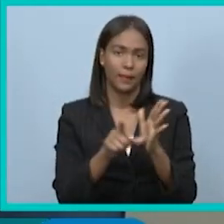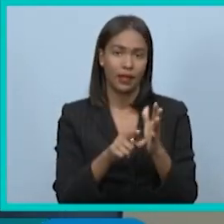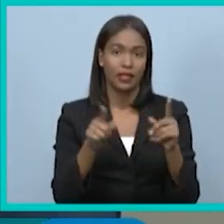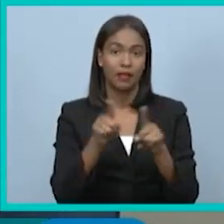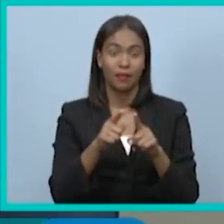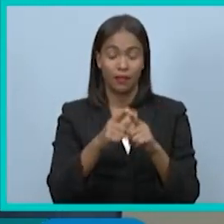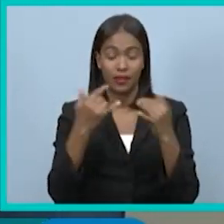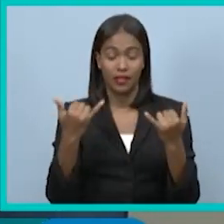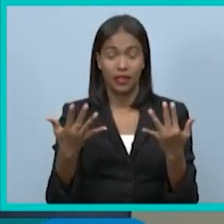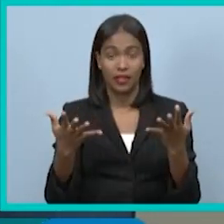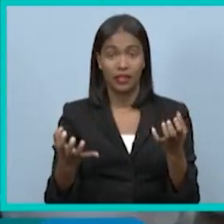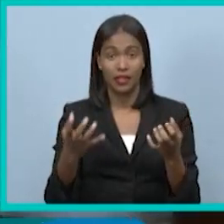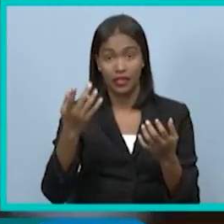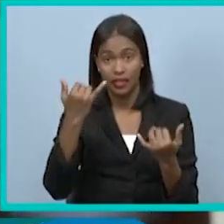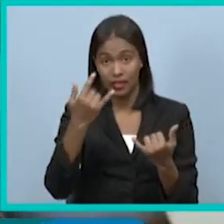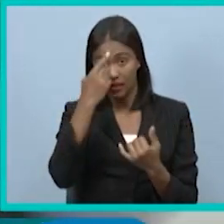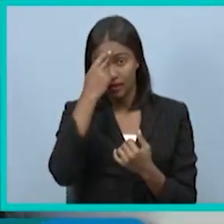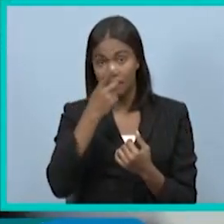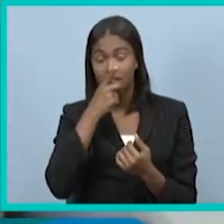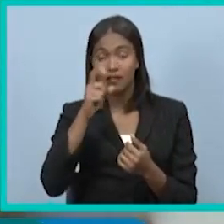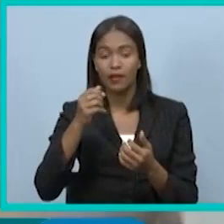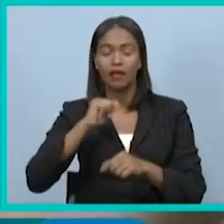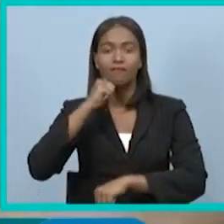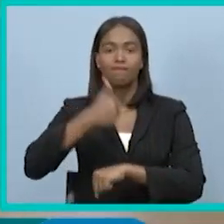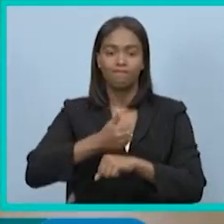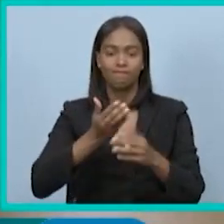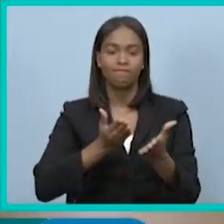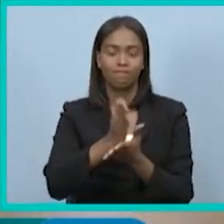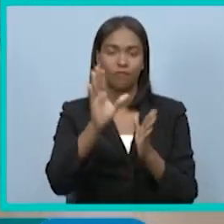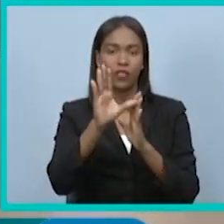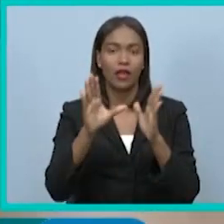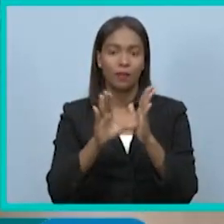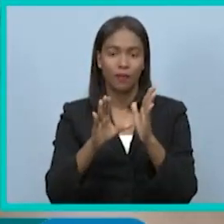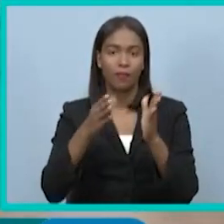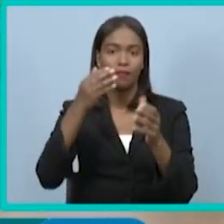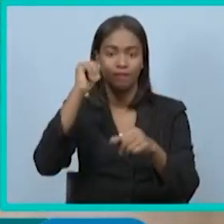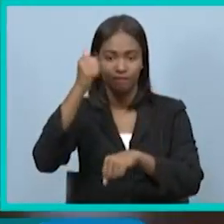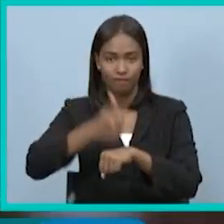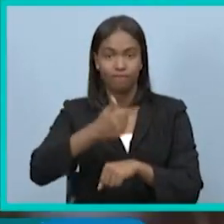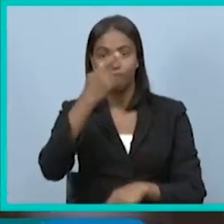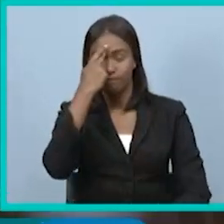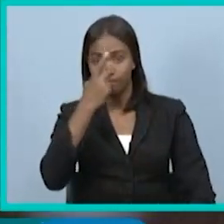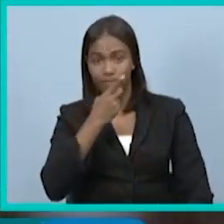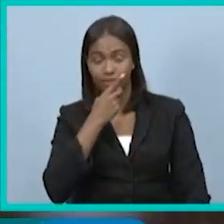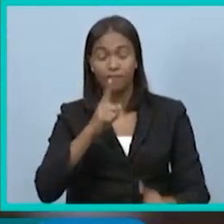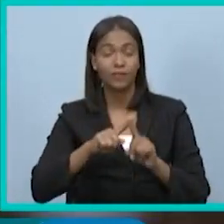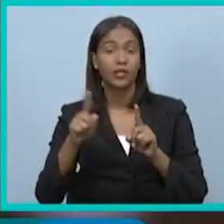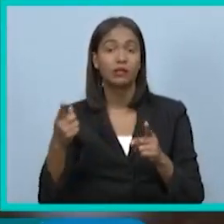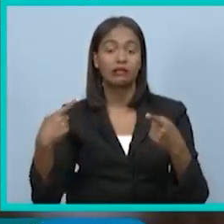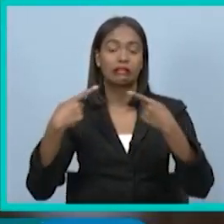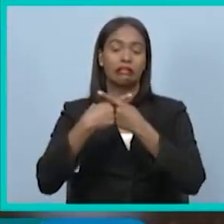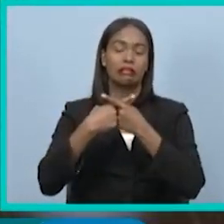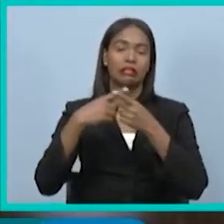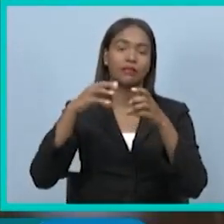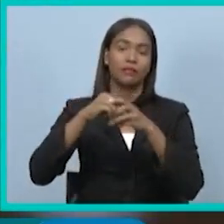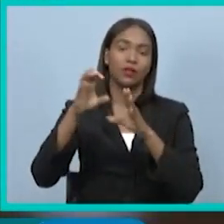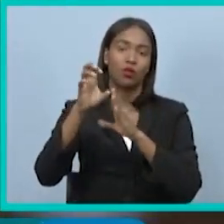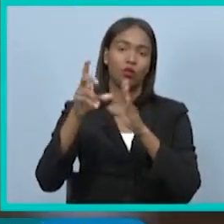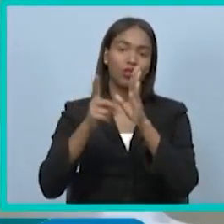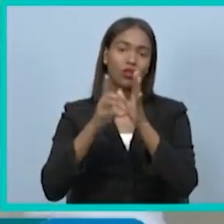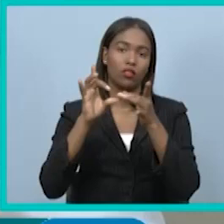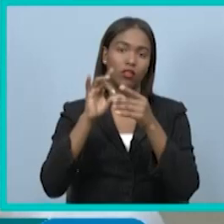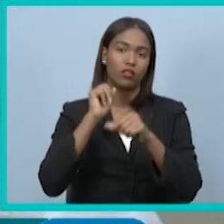se cumple el derecho al trabajo, el cual está establecido en la Constitución de la República. Sin embargo, se contradice en el Código de Trabajo.